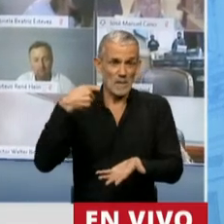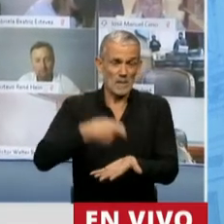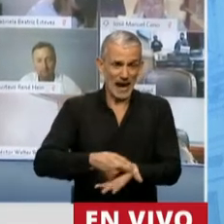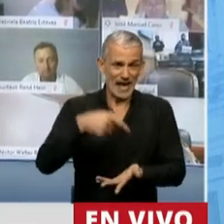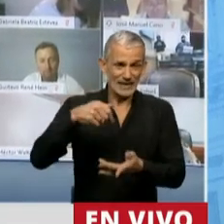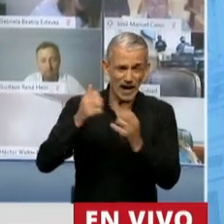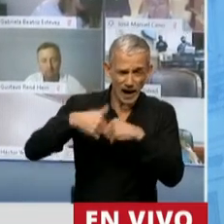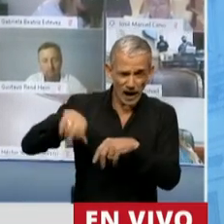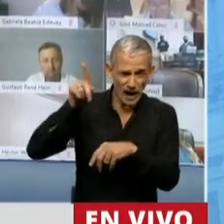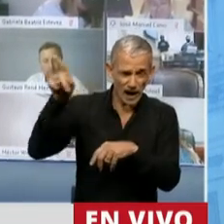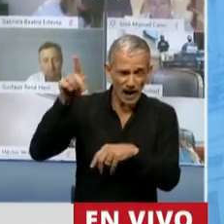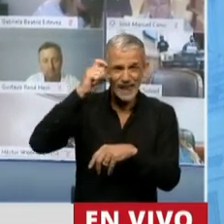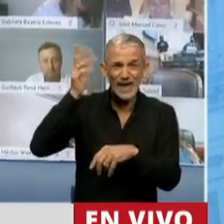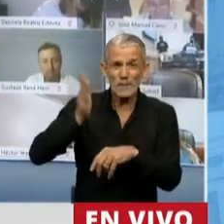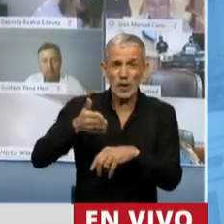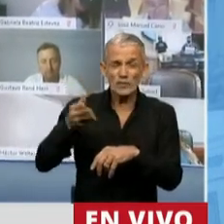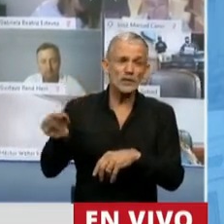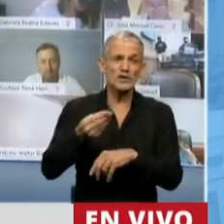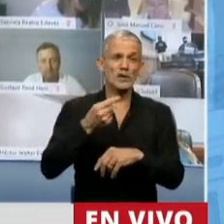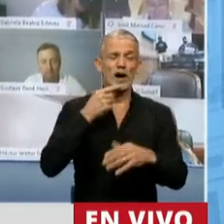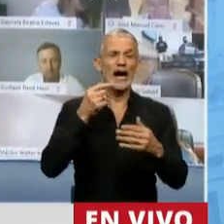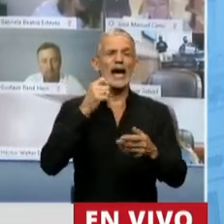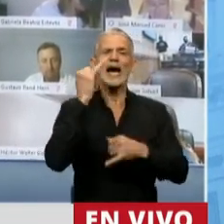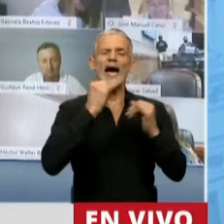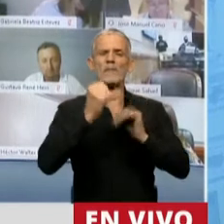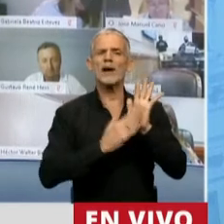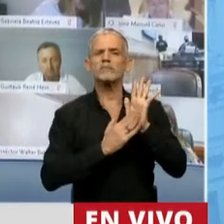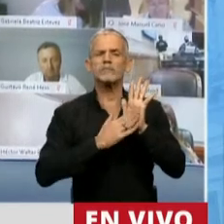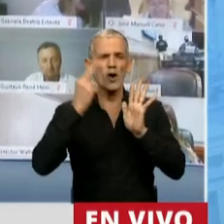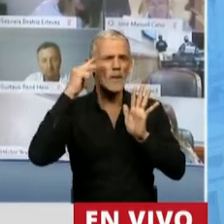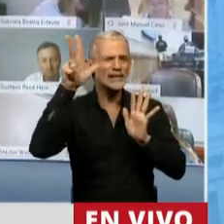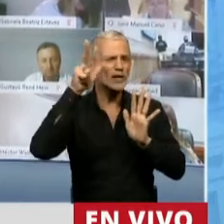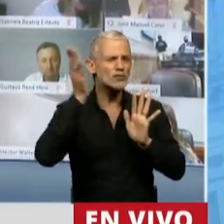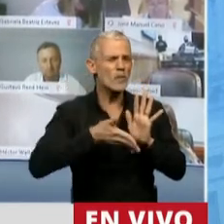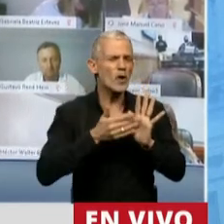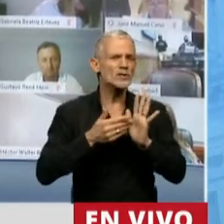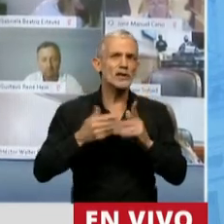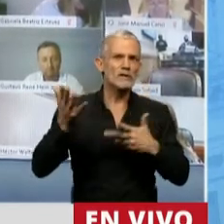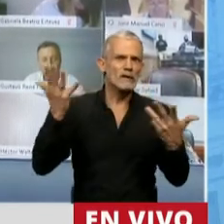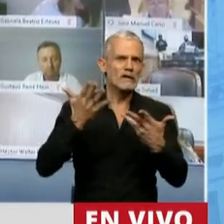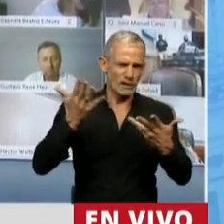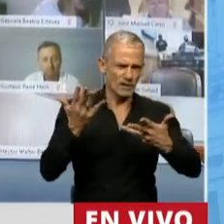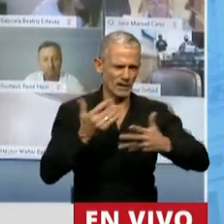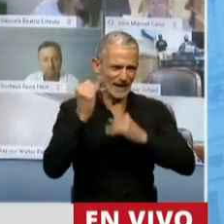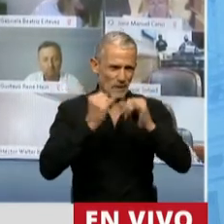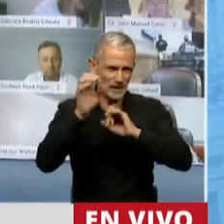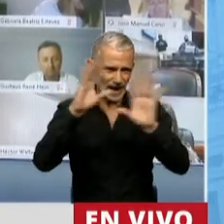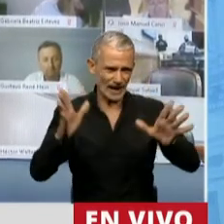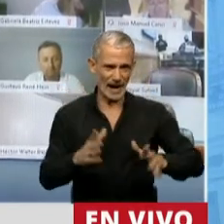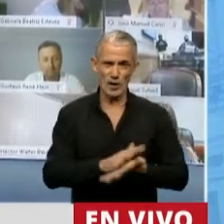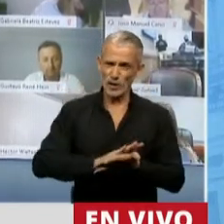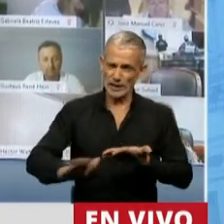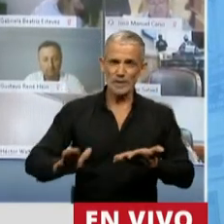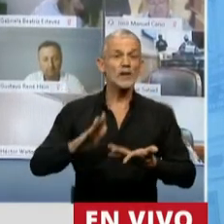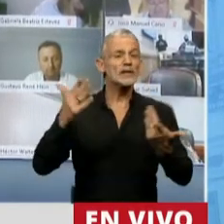en estas guaridas fiscales justifican el 98% de esas cuentas. Por eso me parece importantísimo